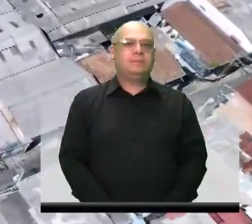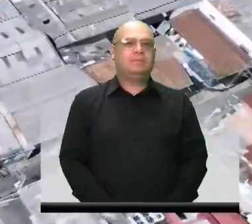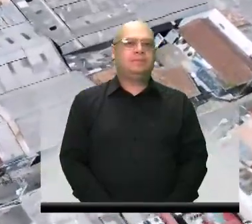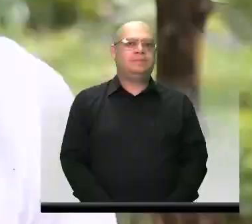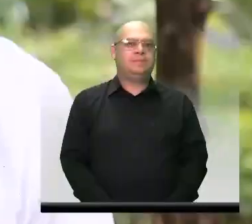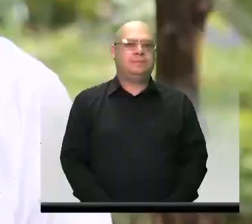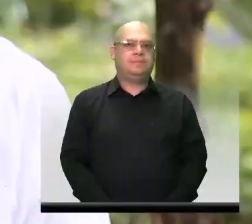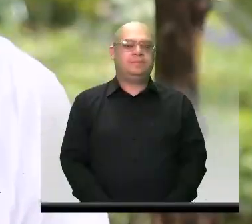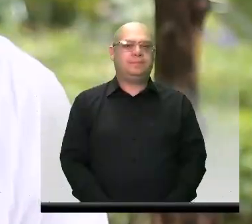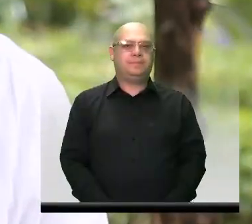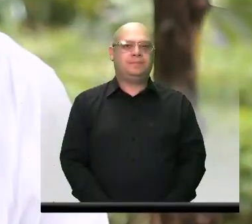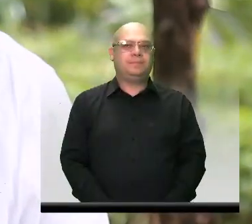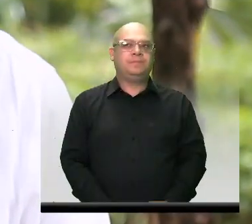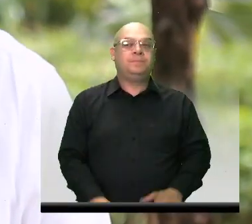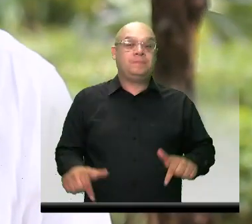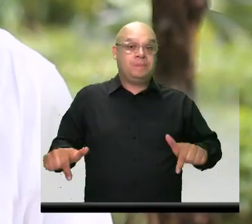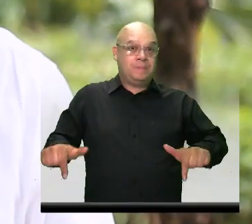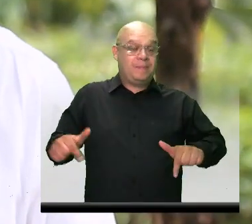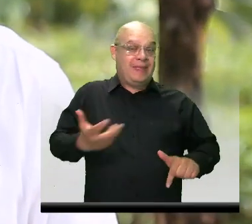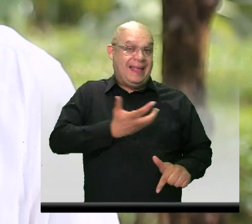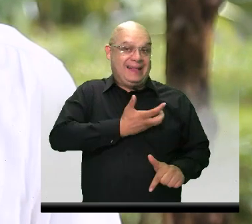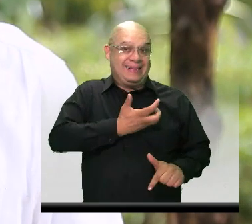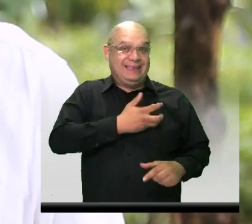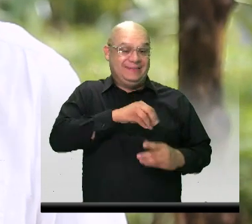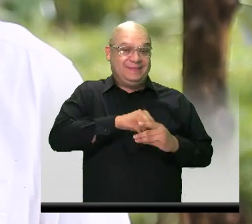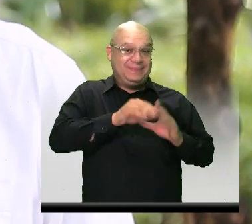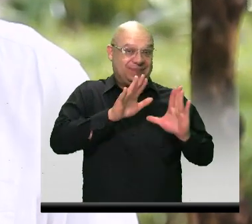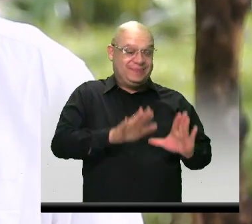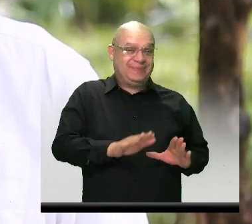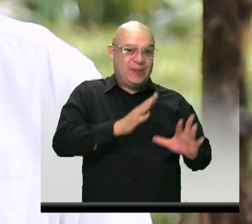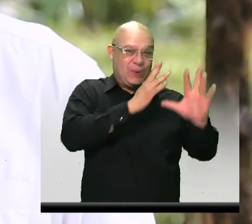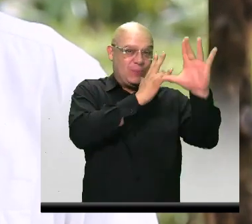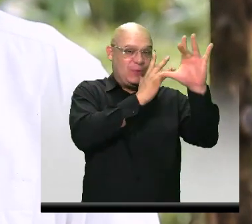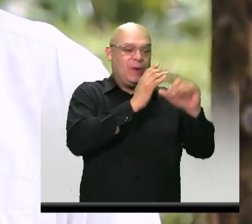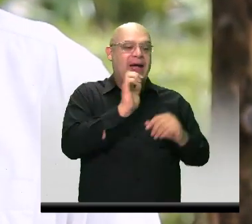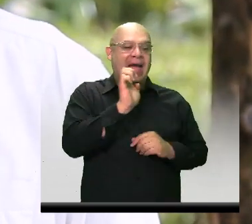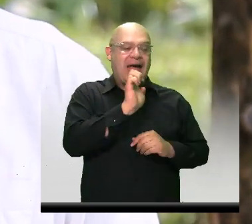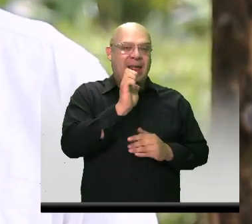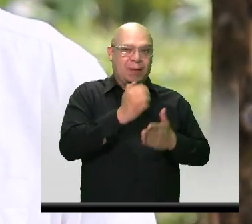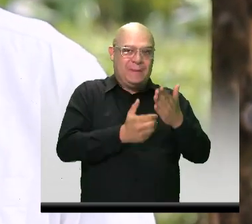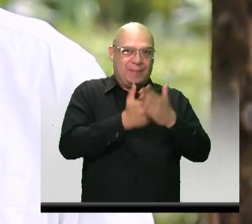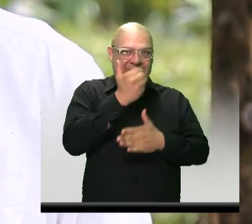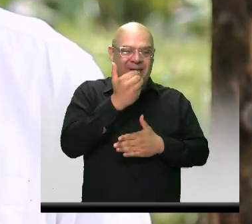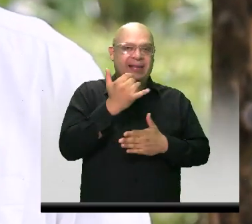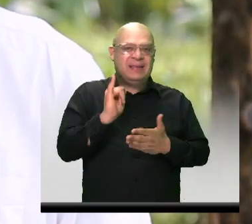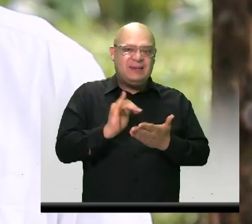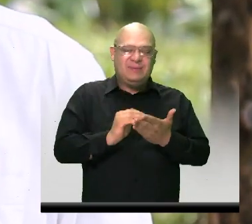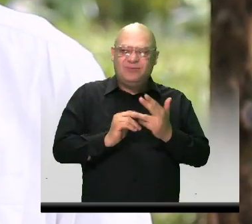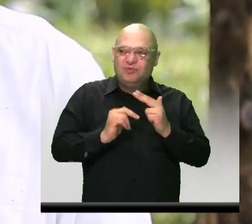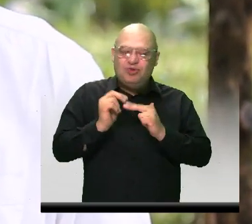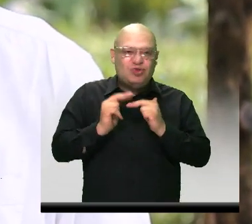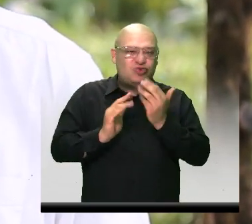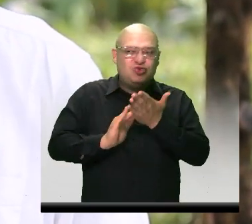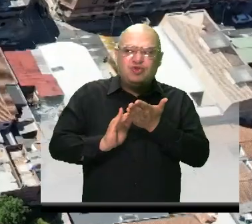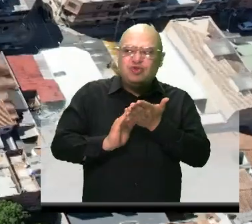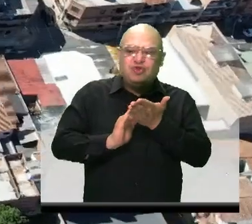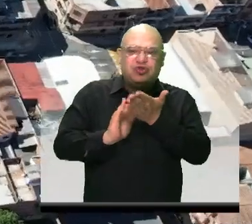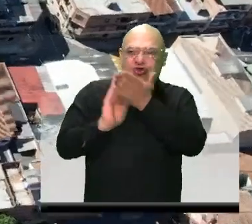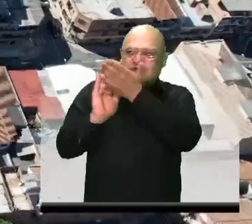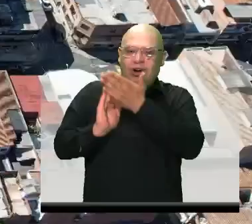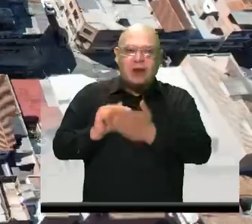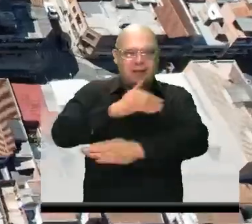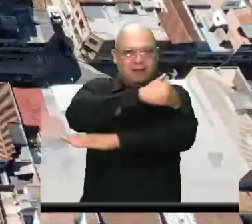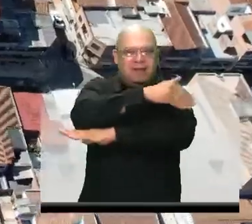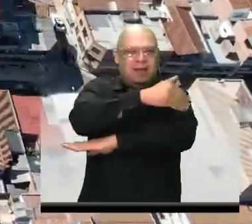La administración municipal de Itagüí, a partir del mes de enero, inició con las obras de ejecución de la apertura vial de la carrera 47